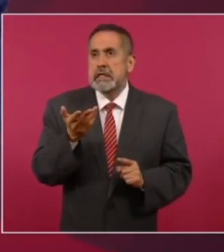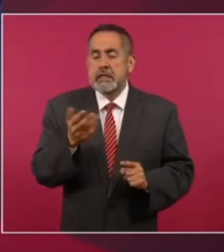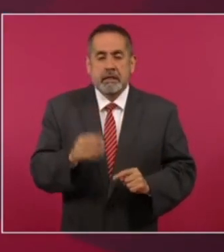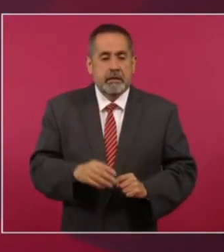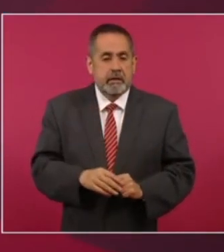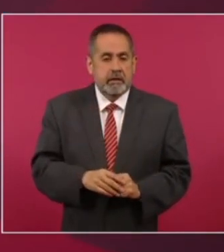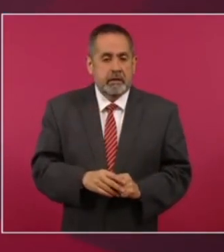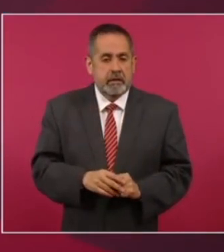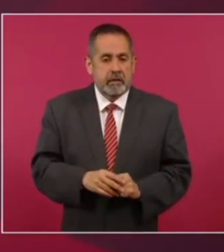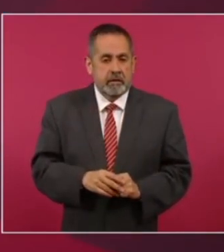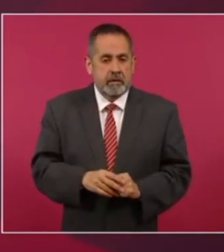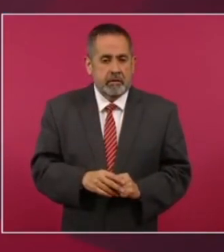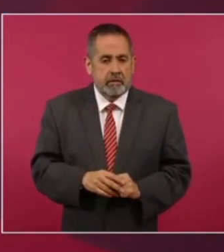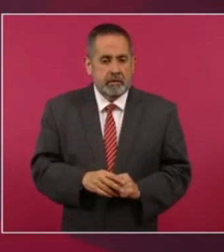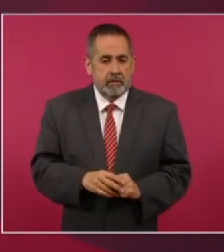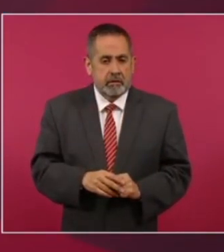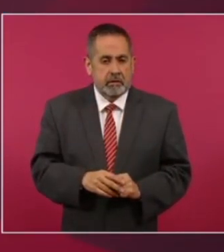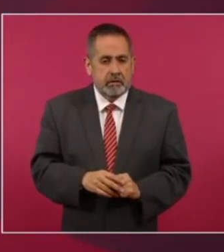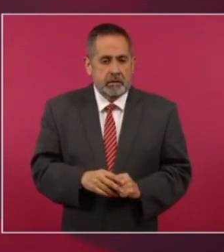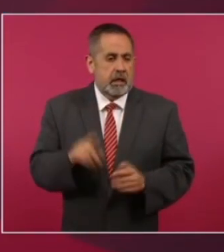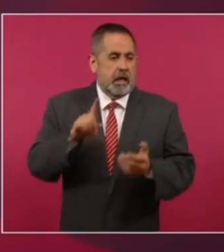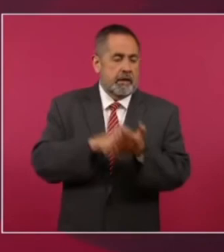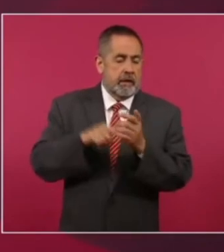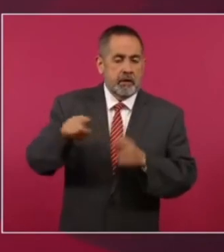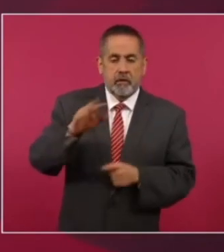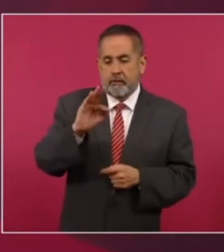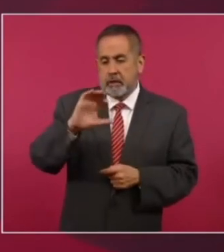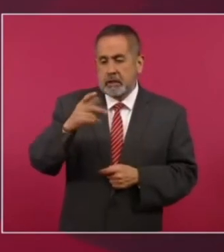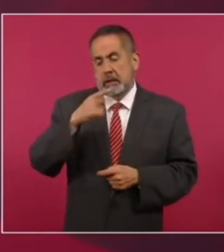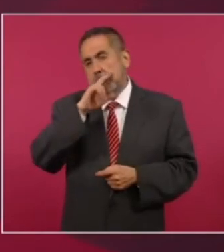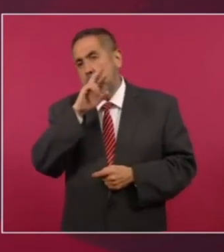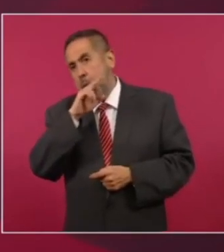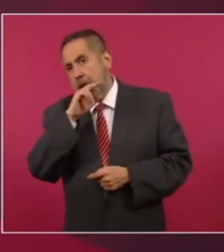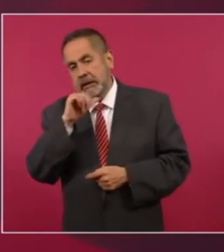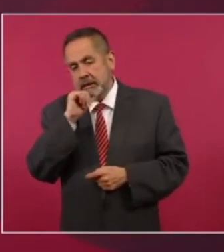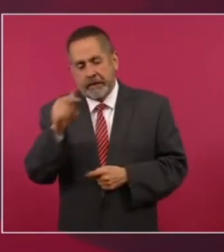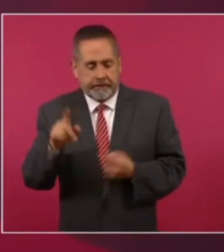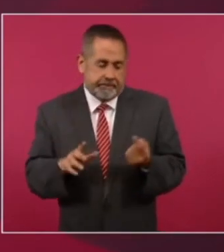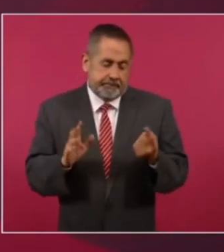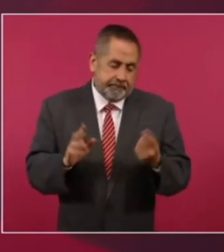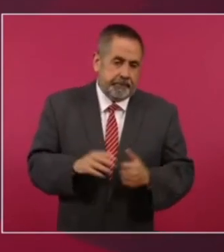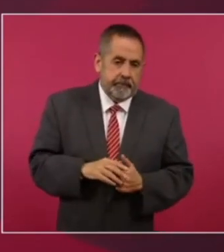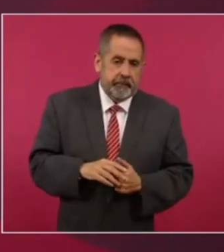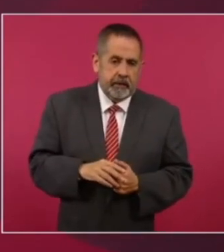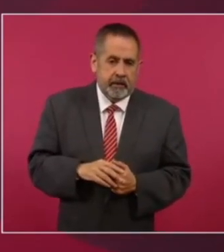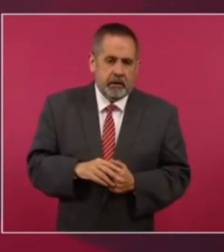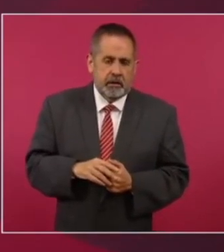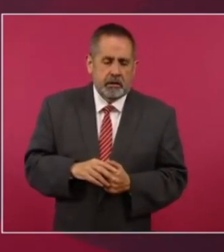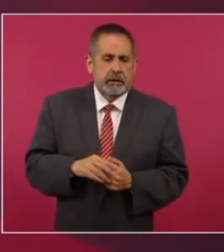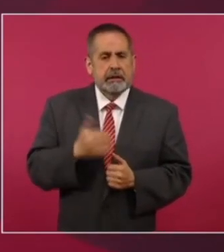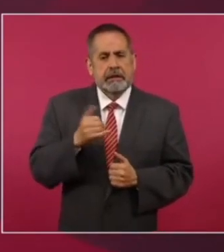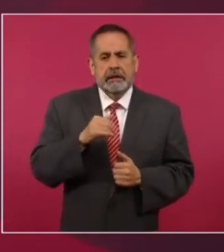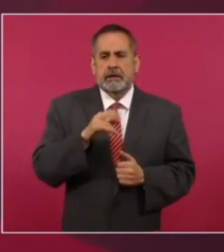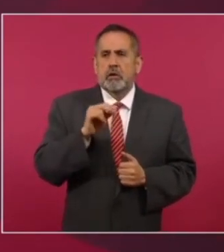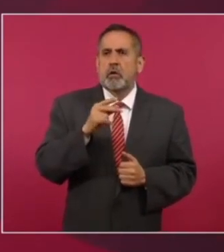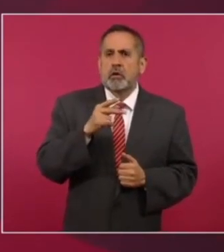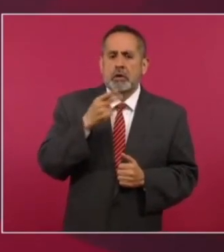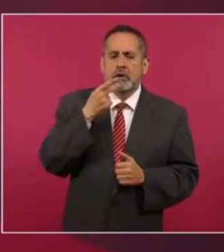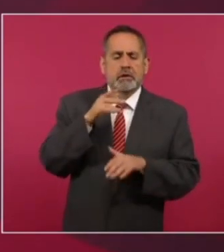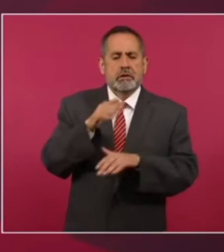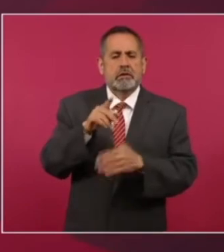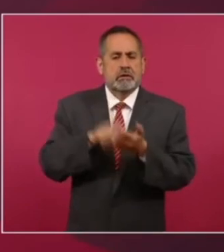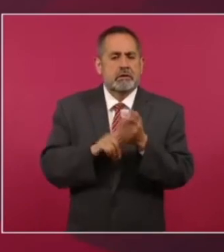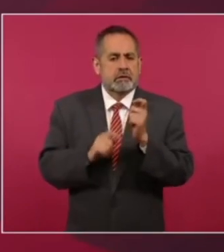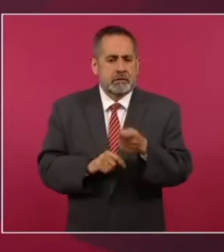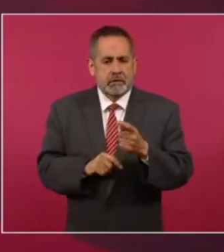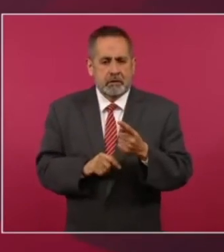por qué preocuparse y no sólo hablo de